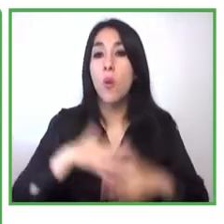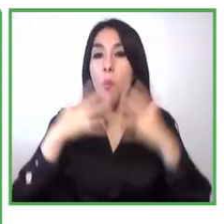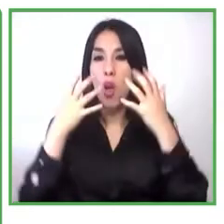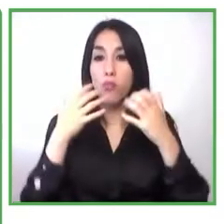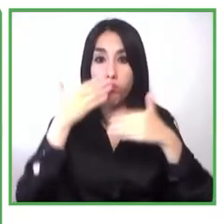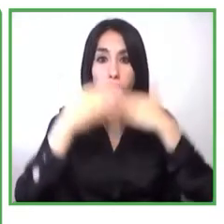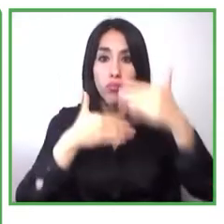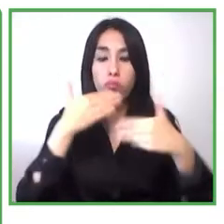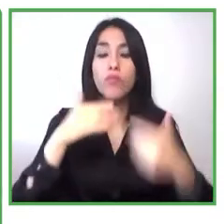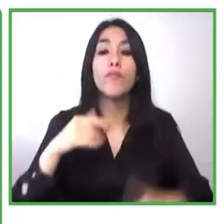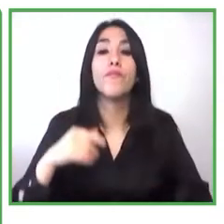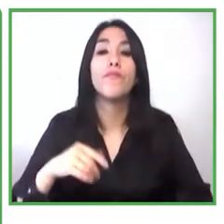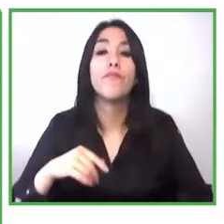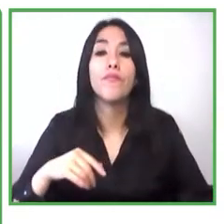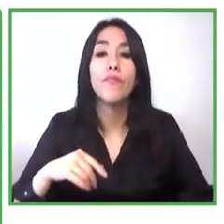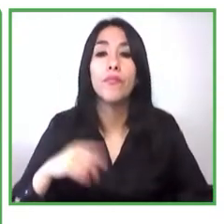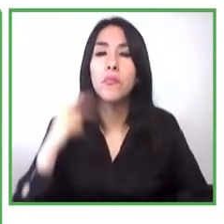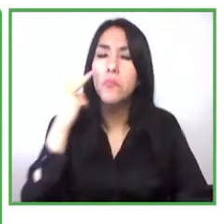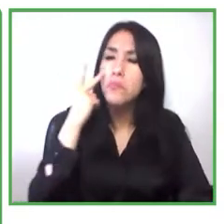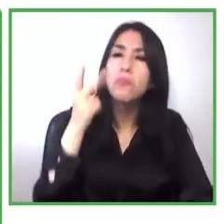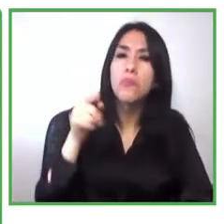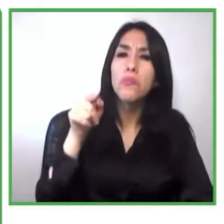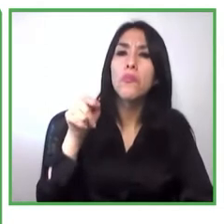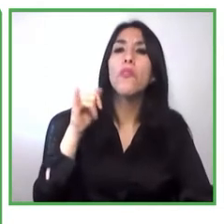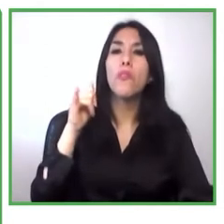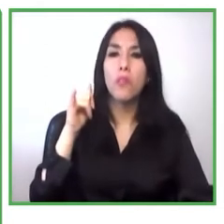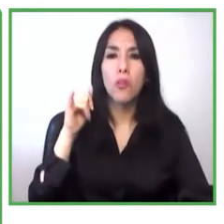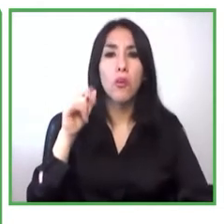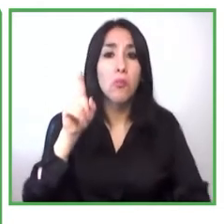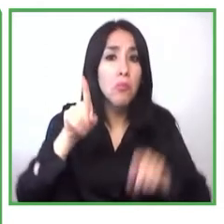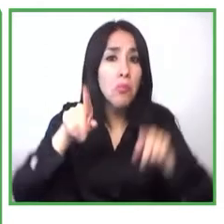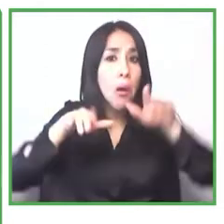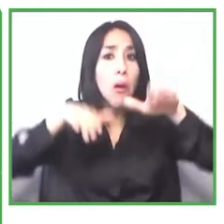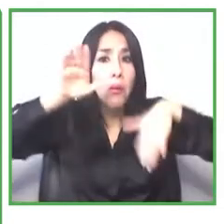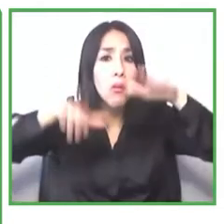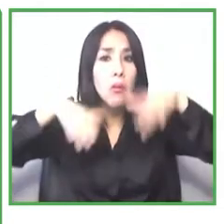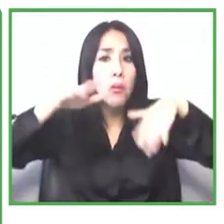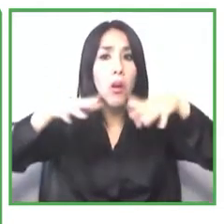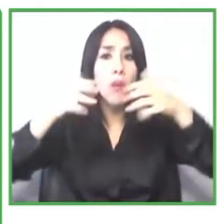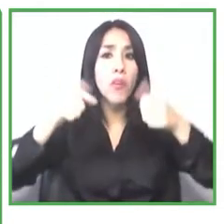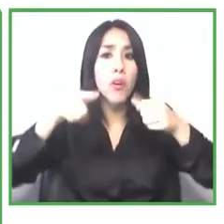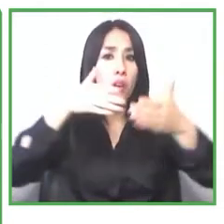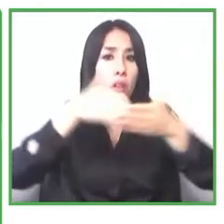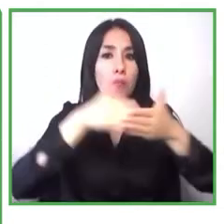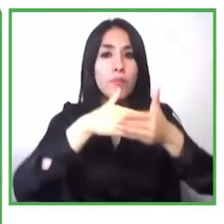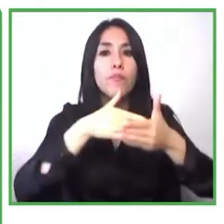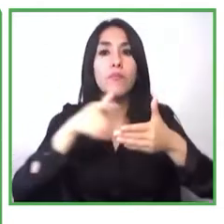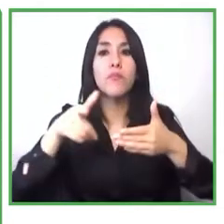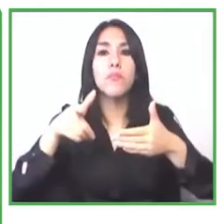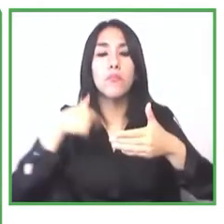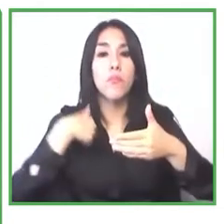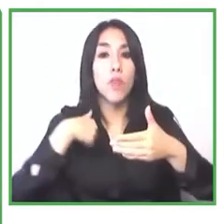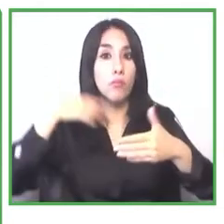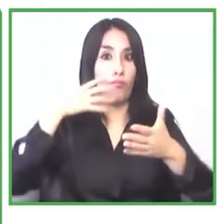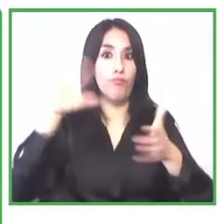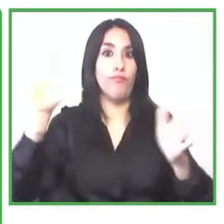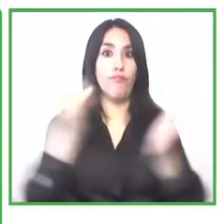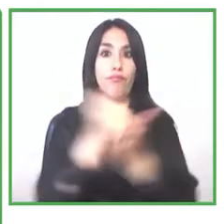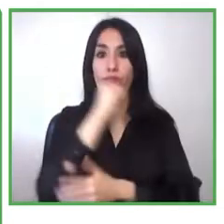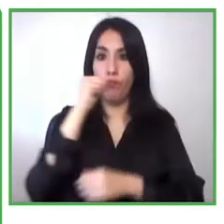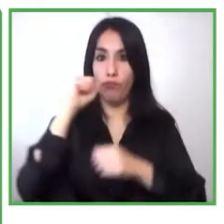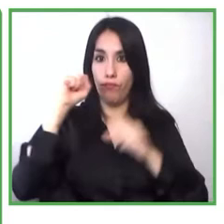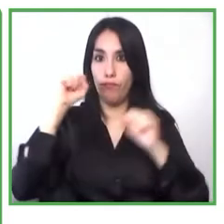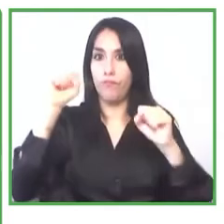pero que finalmente logramos sortear de manera exitosa. En Colombia no existe actualmente una base de datos, un registro